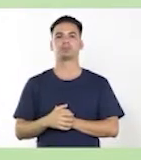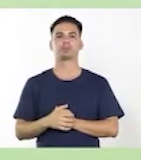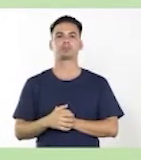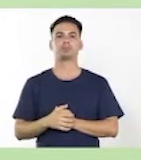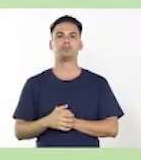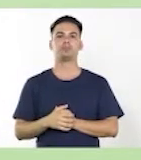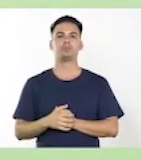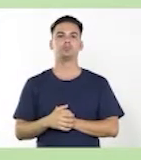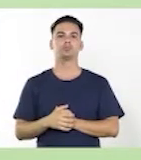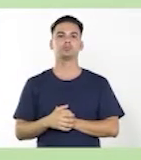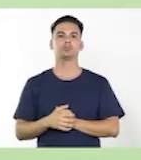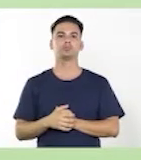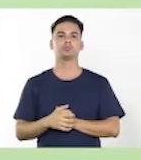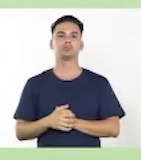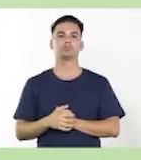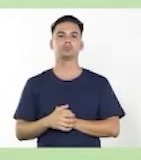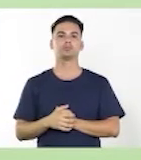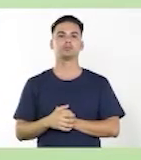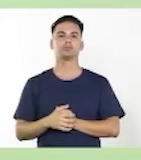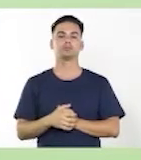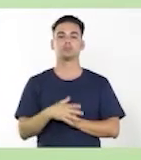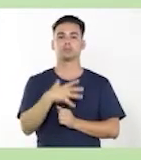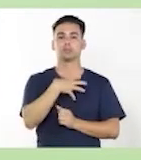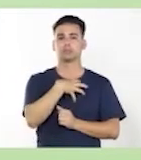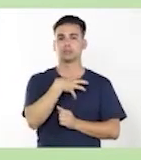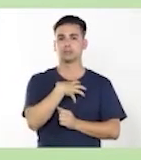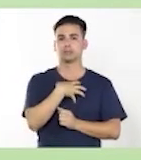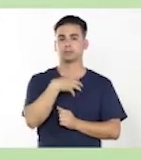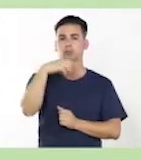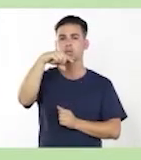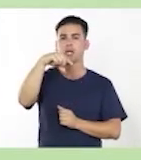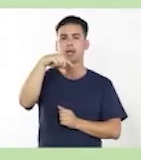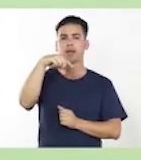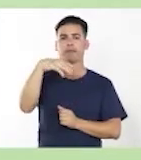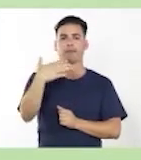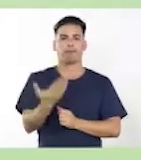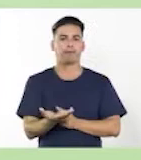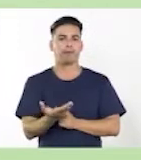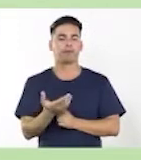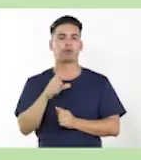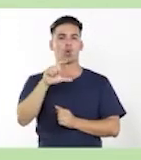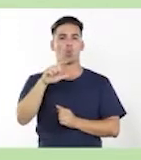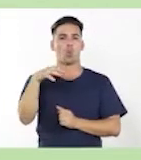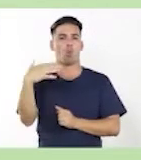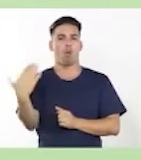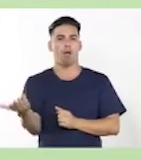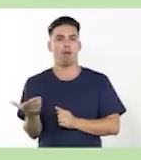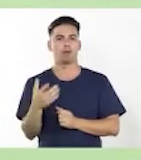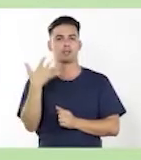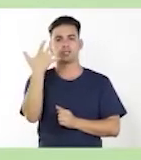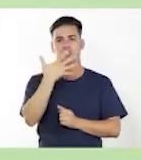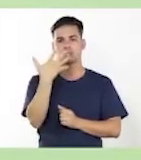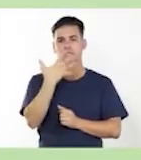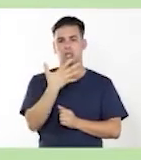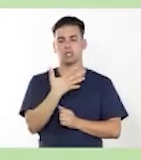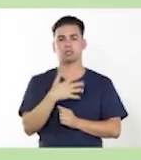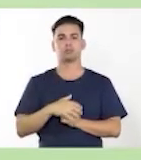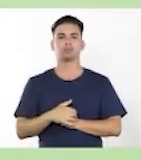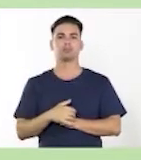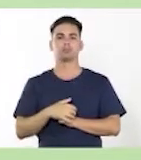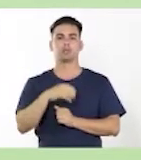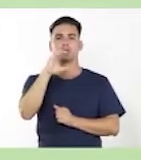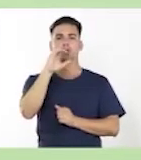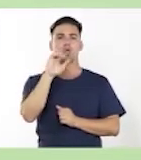introducen mediante pronombres relativos. Tenemos el qué, el cuál,